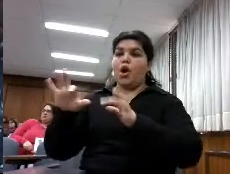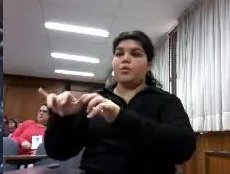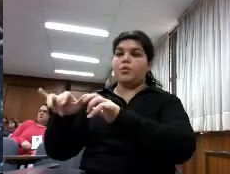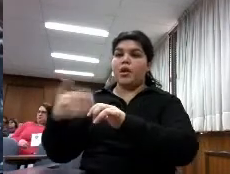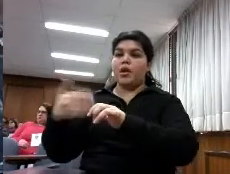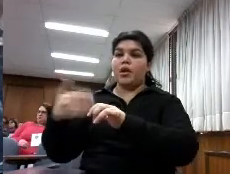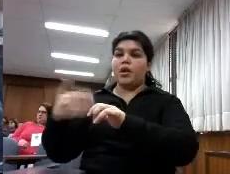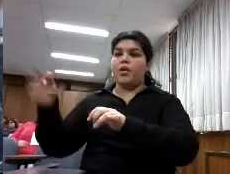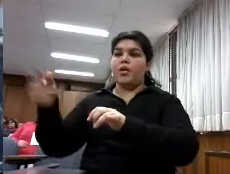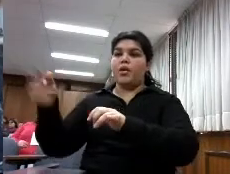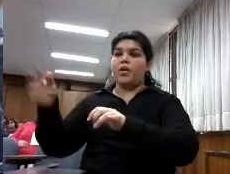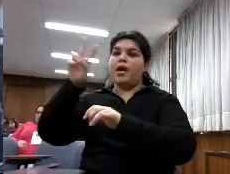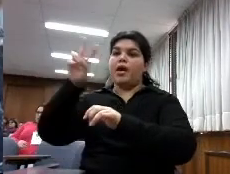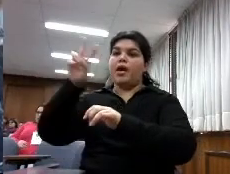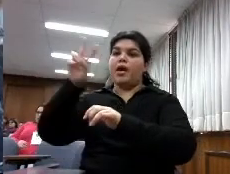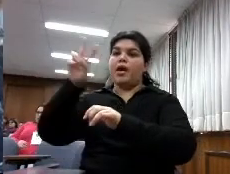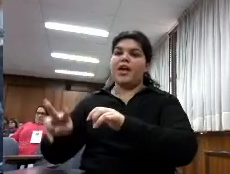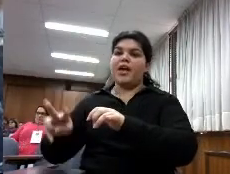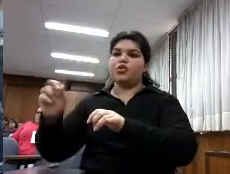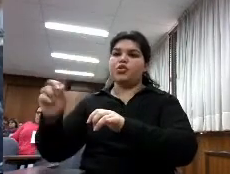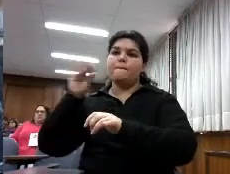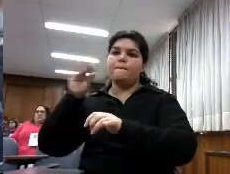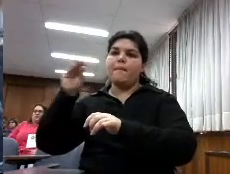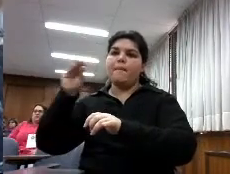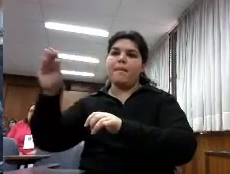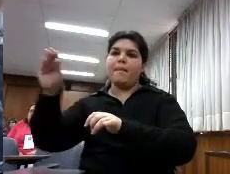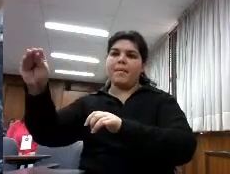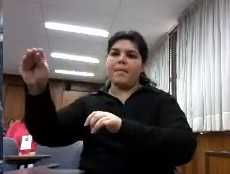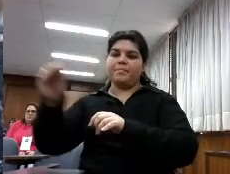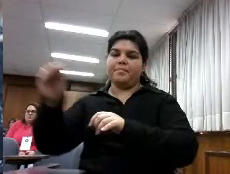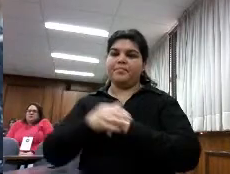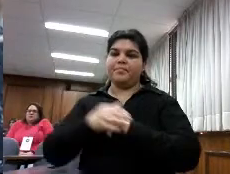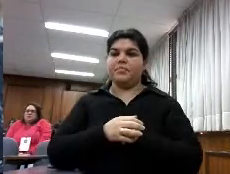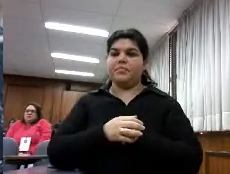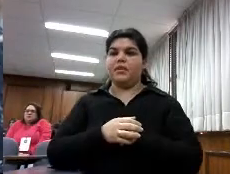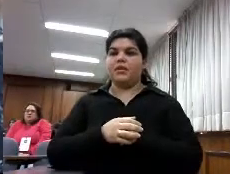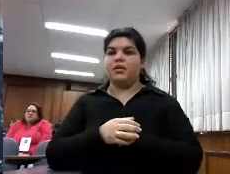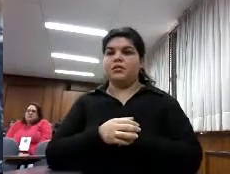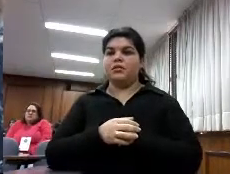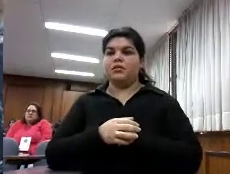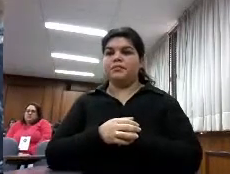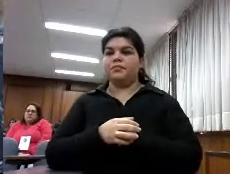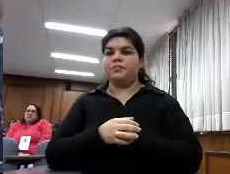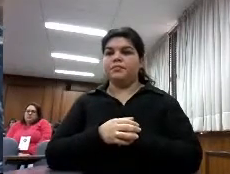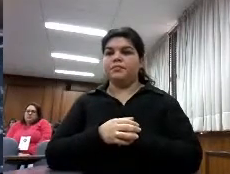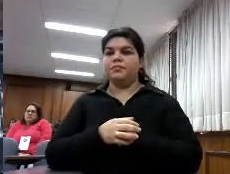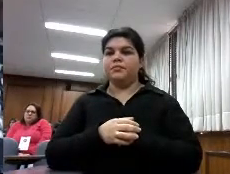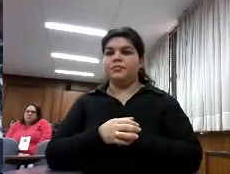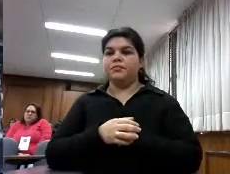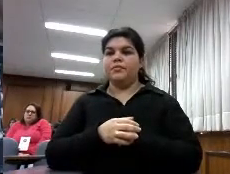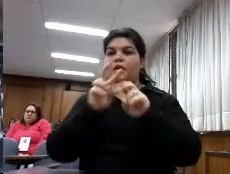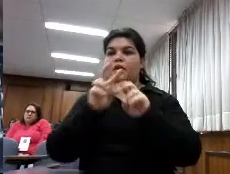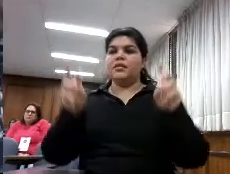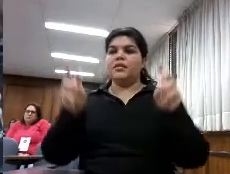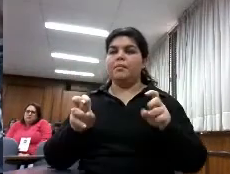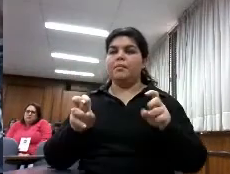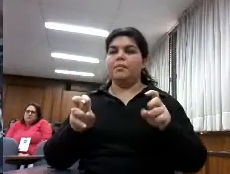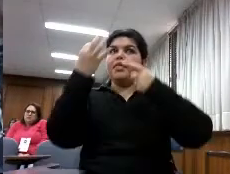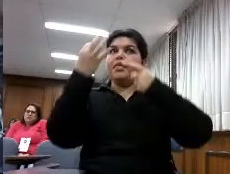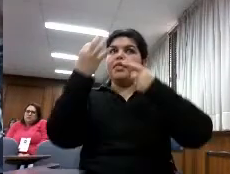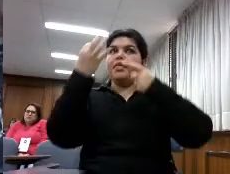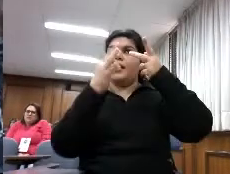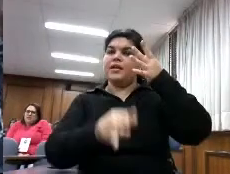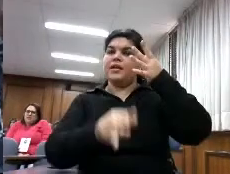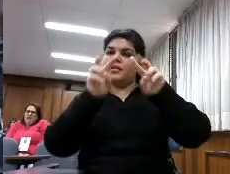Movi pero no es lo más ideal ¿bien? bueno en cuanto a la valoración de las características en relación con el libro